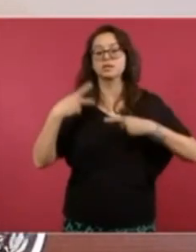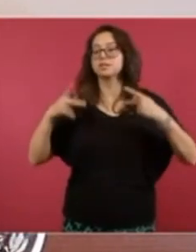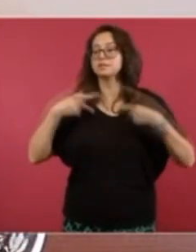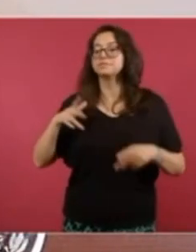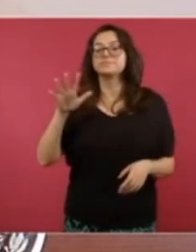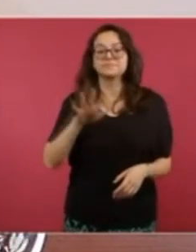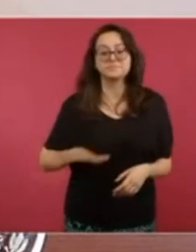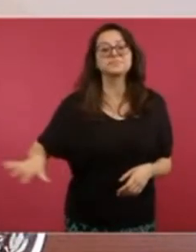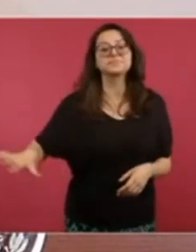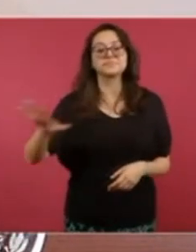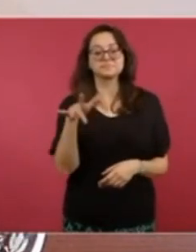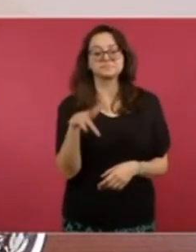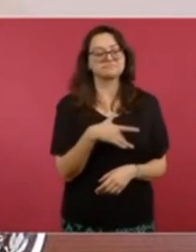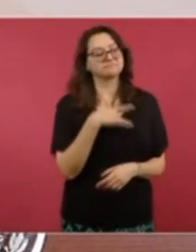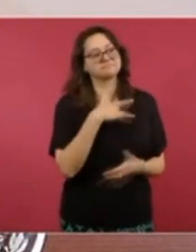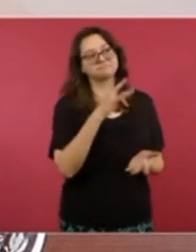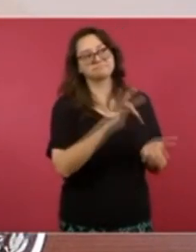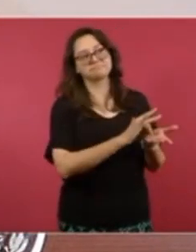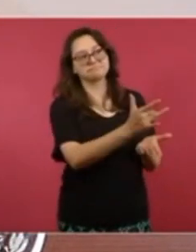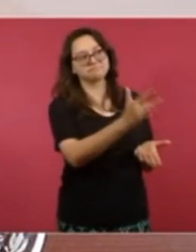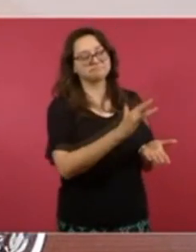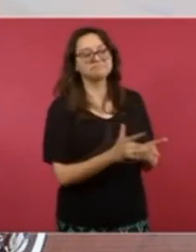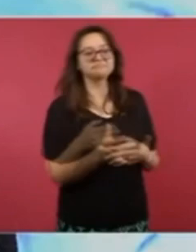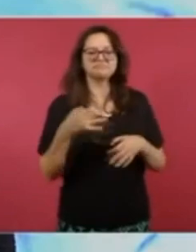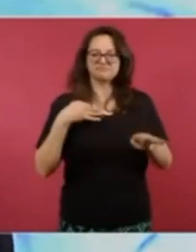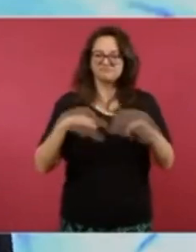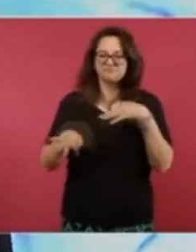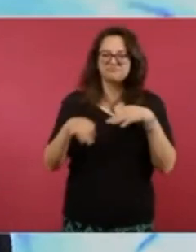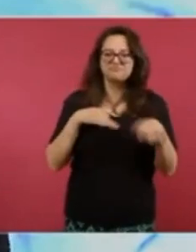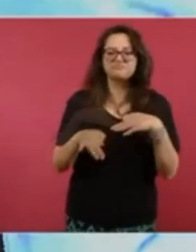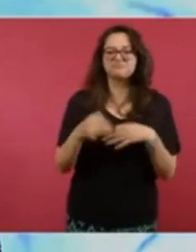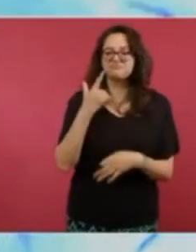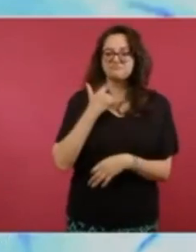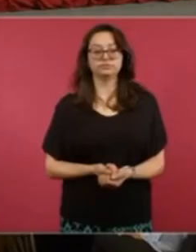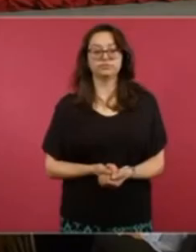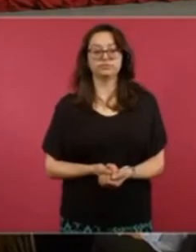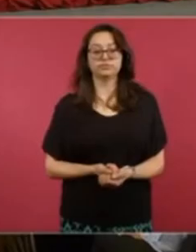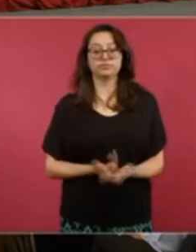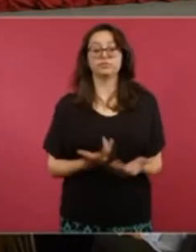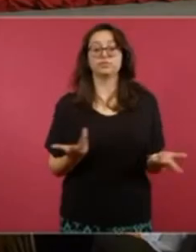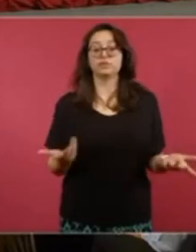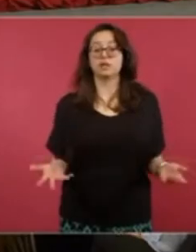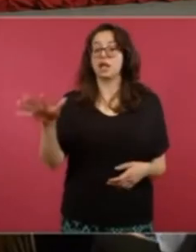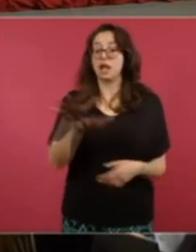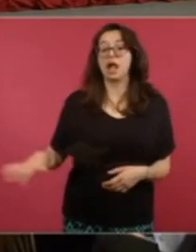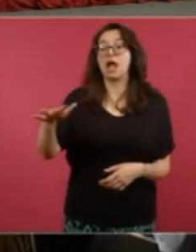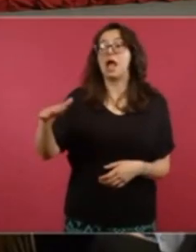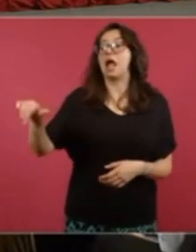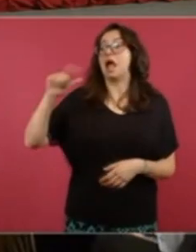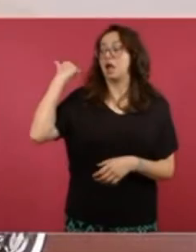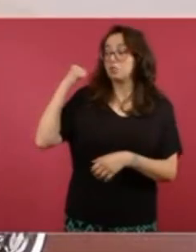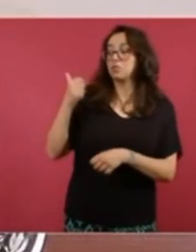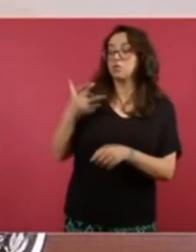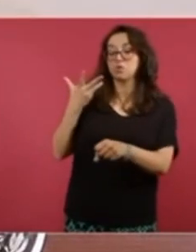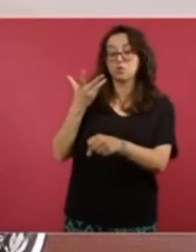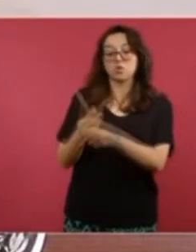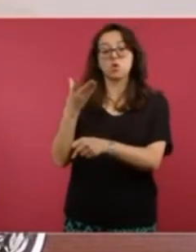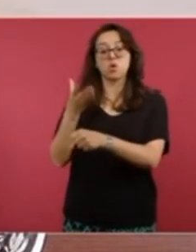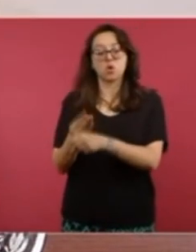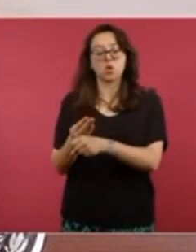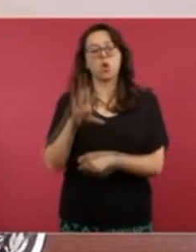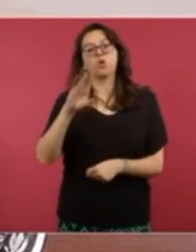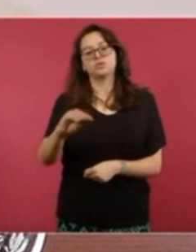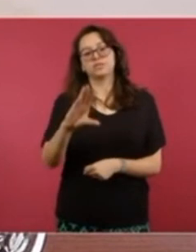trabajado sin descanso por el renacer de Acapulco, de Coyuca. De acuerdo con los datos ofrecidos, la